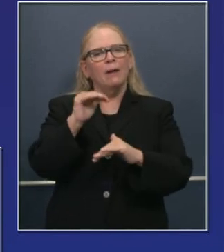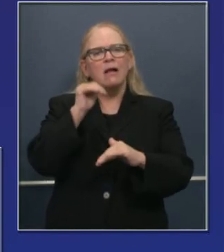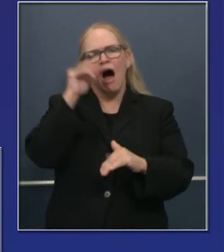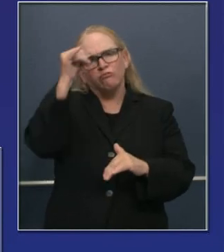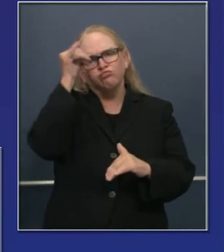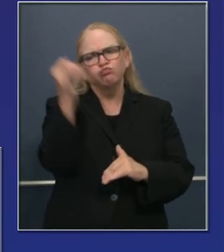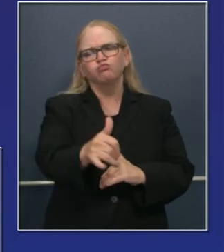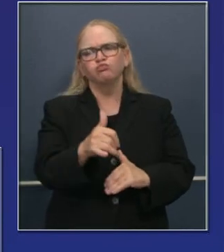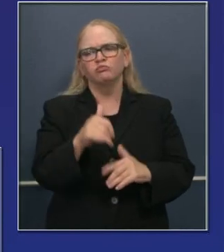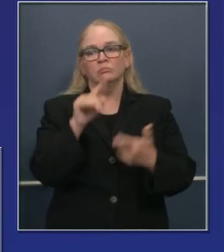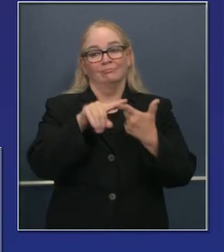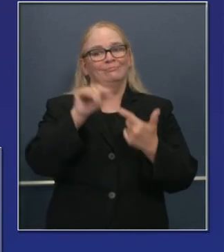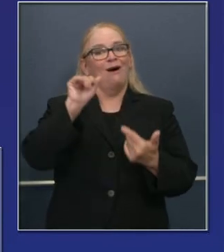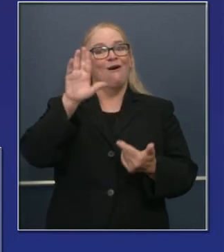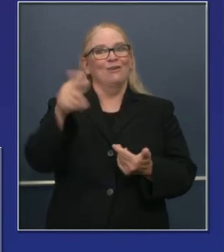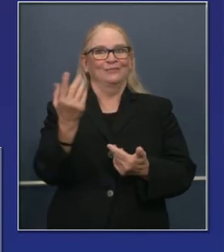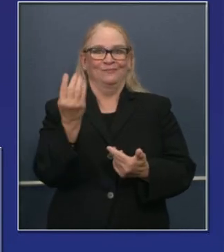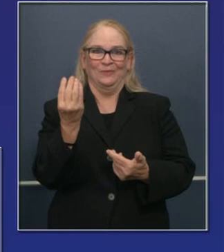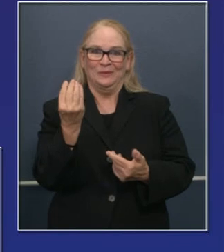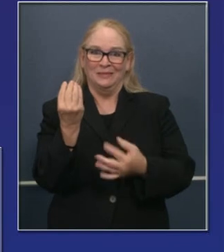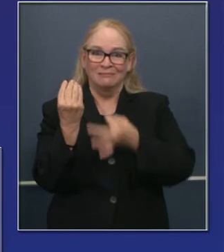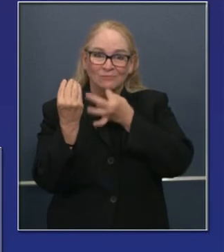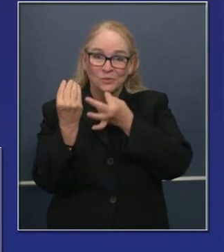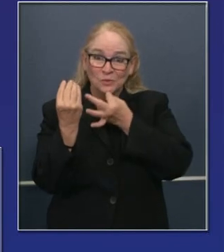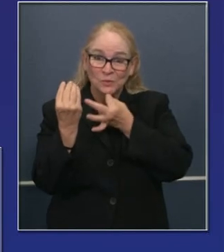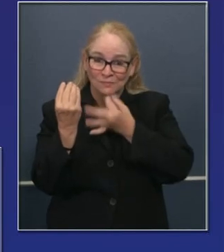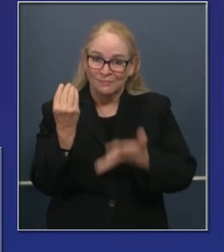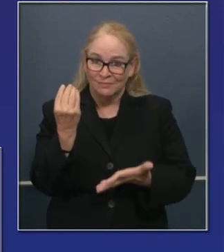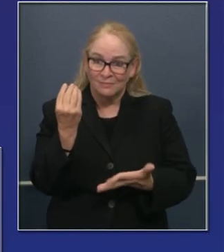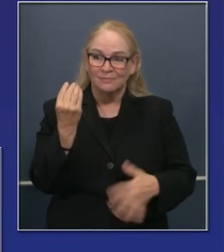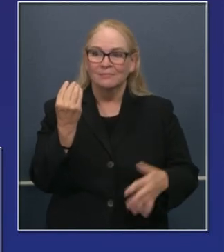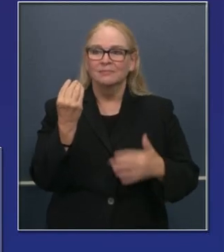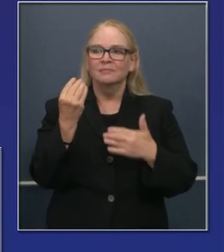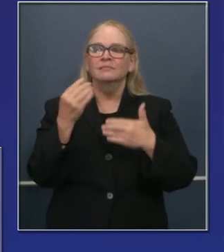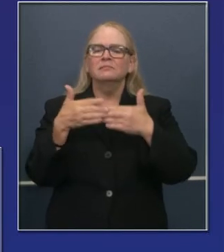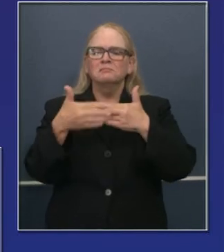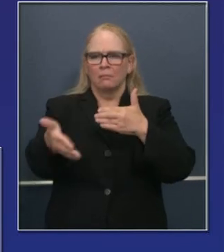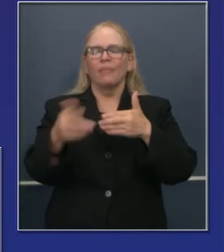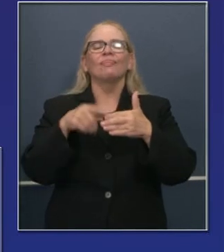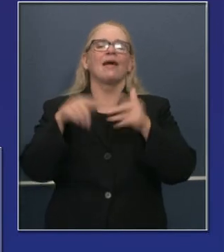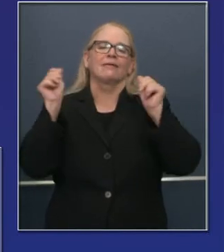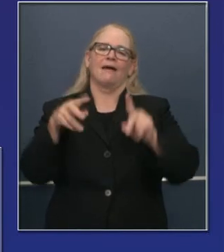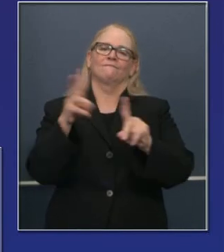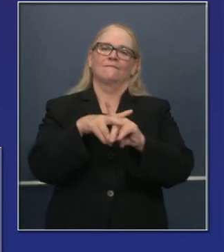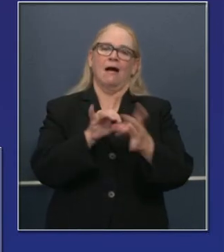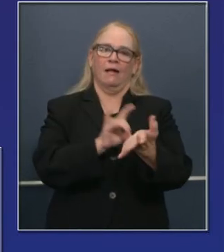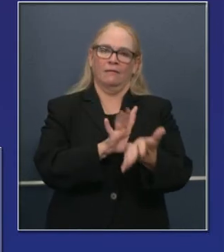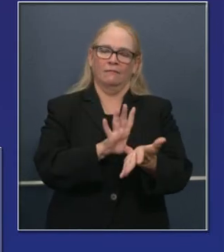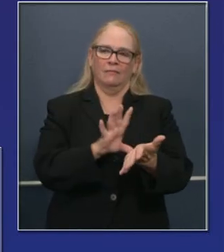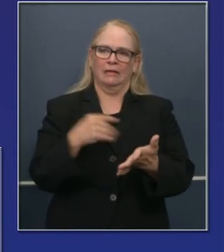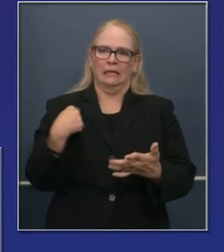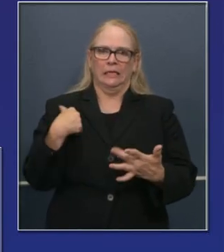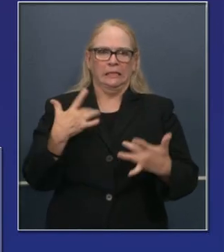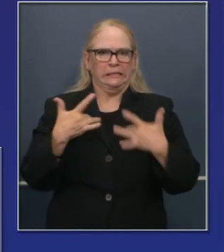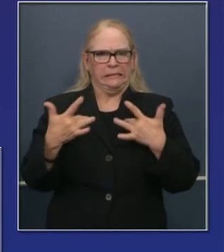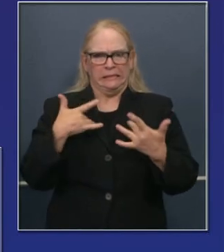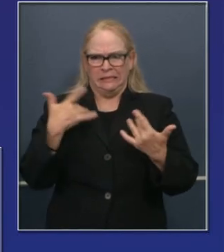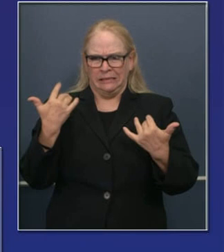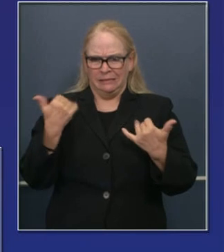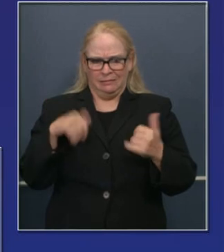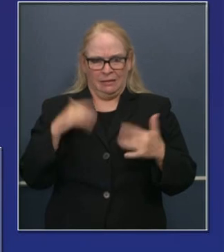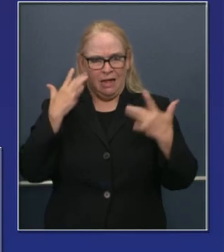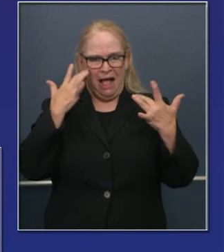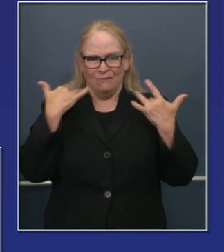vencerse tan temprano como el 14 de agosto, causando mucha preocupación y ansiedad en cuanto a